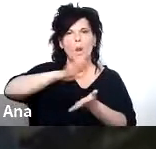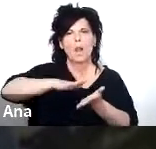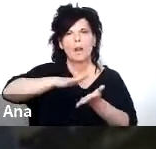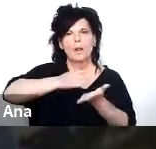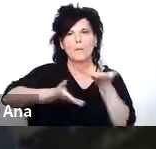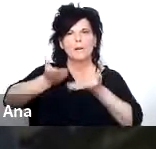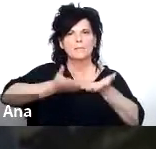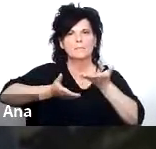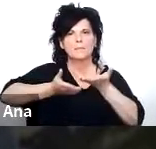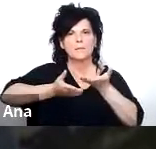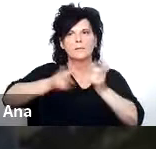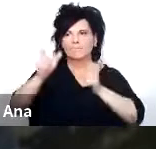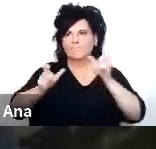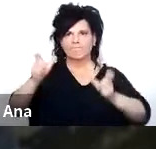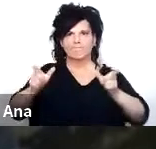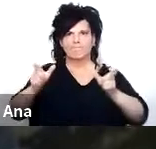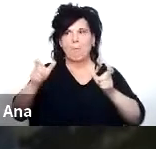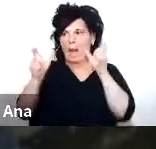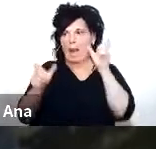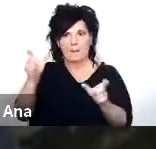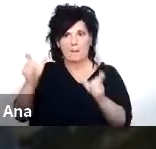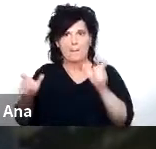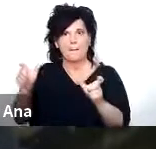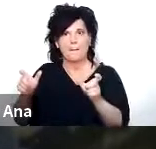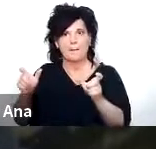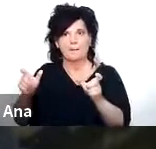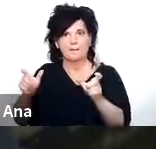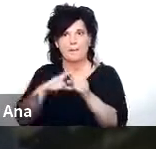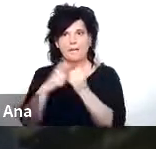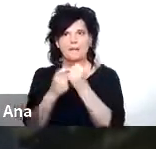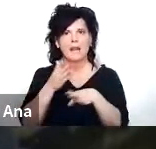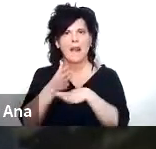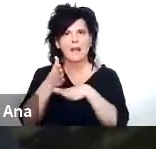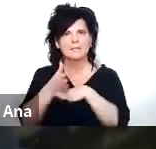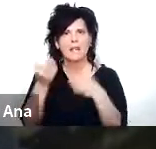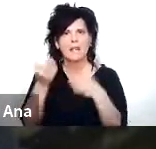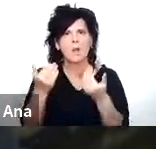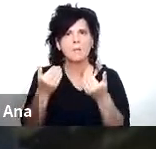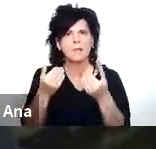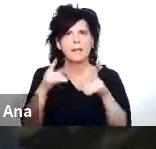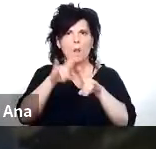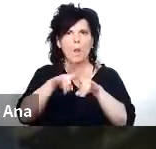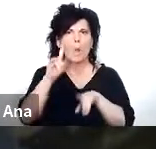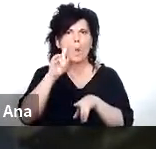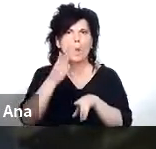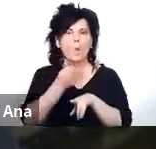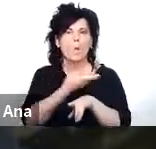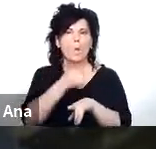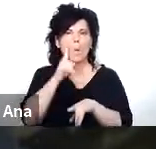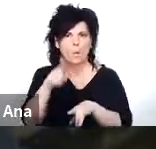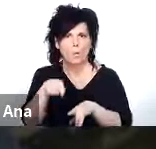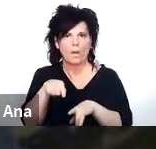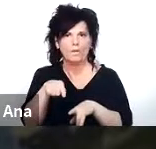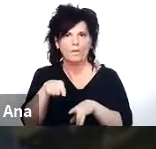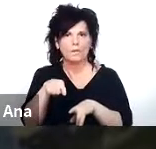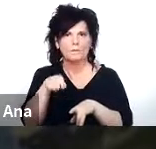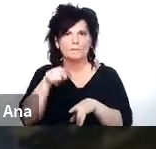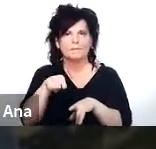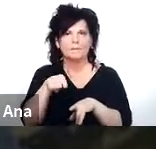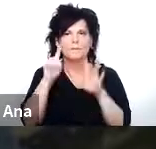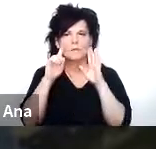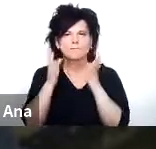para que los ciudadanos puedan acceder a un acceso a internet mediante wifi estos espacios se despliegan tanto en